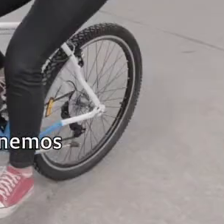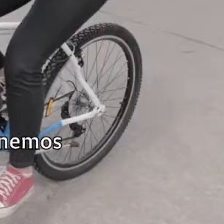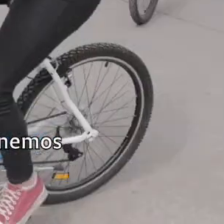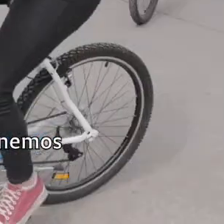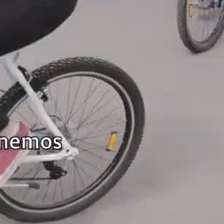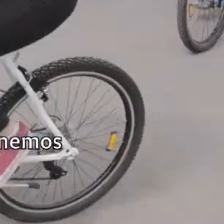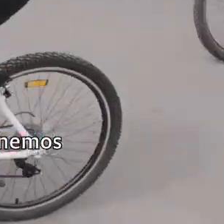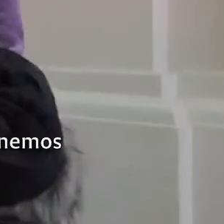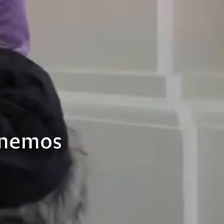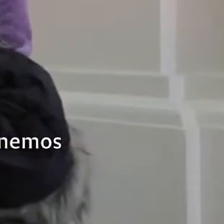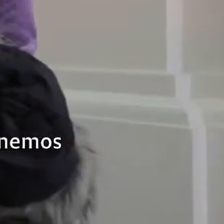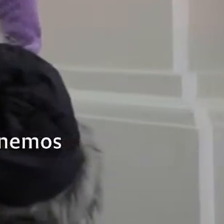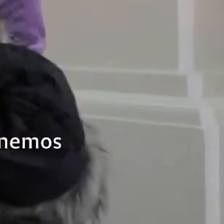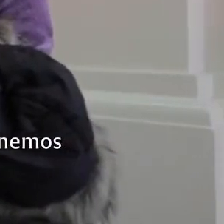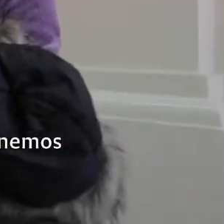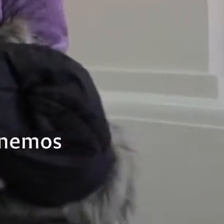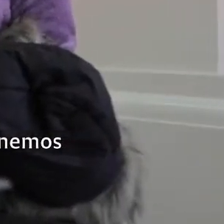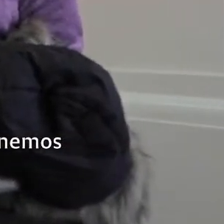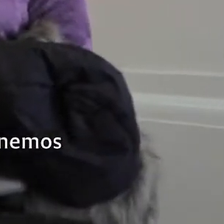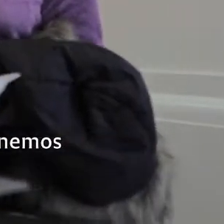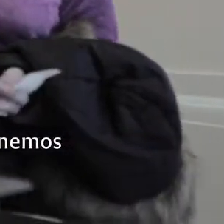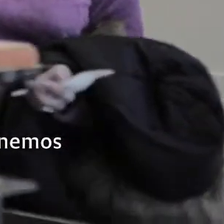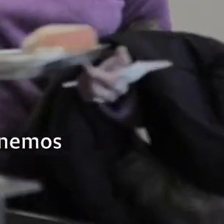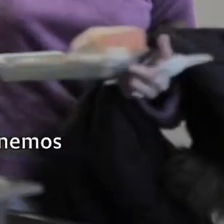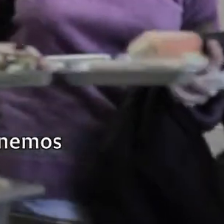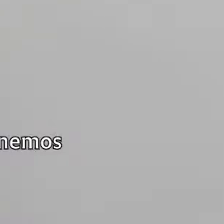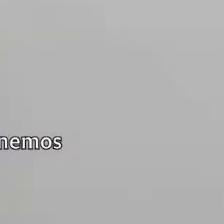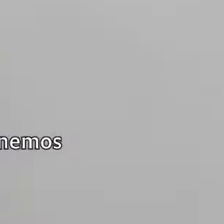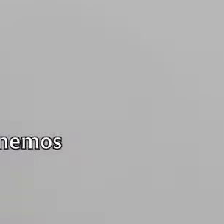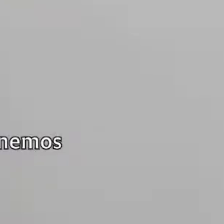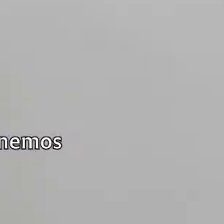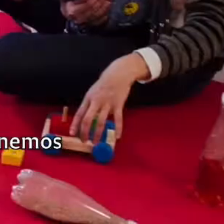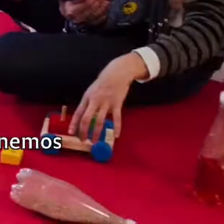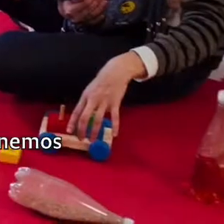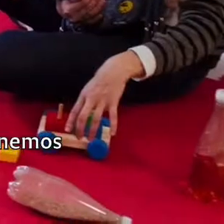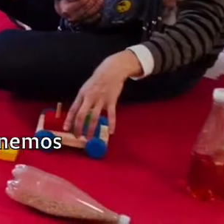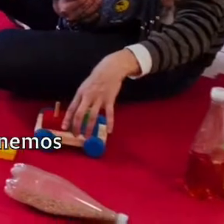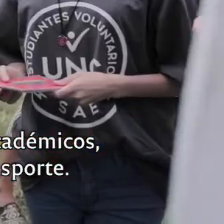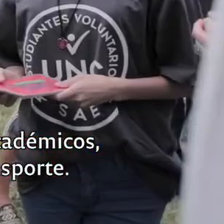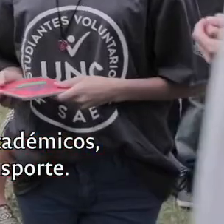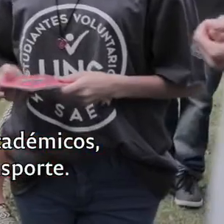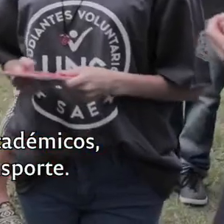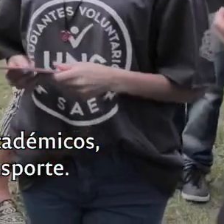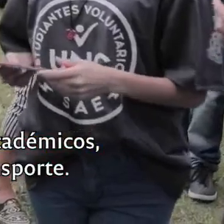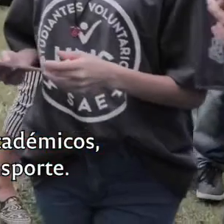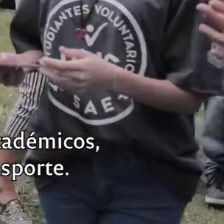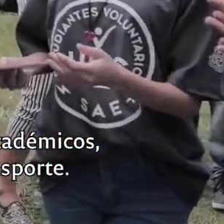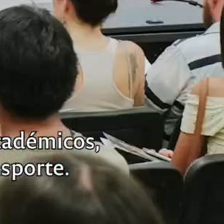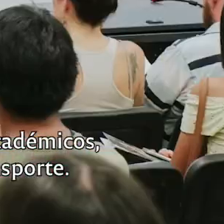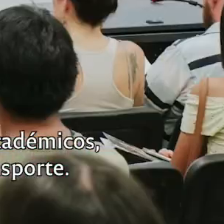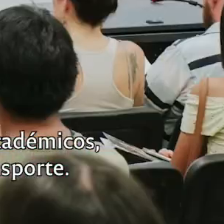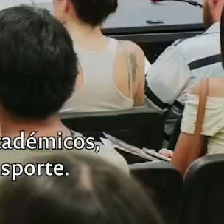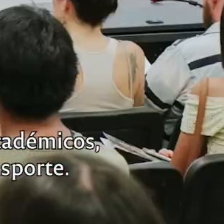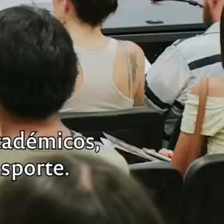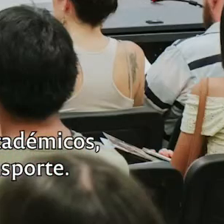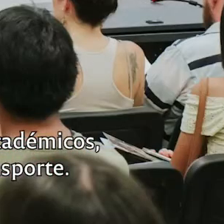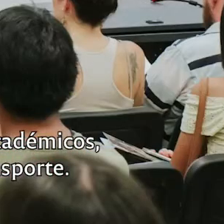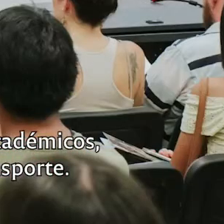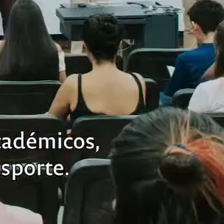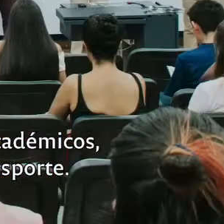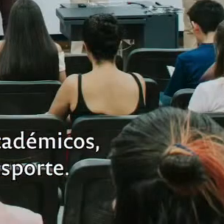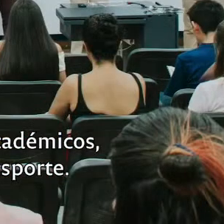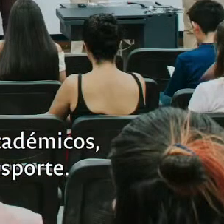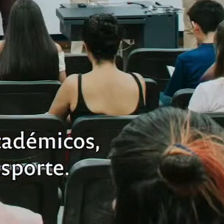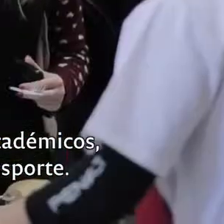Queremos contarles las diferentes áreas en que tenemos nosotros. El área de inclusión social, ciudadanía estudiantil, formación en trayectos